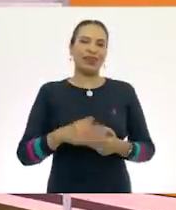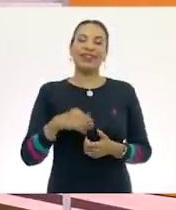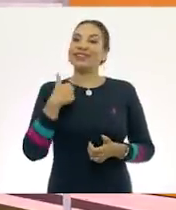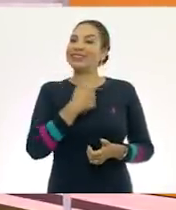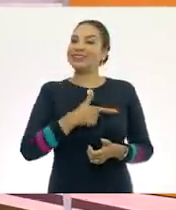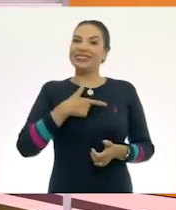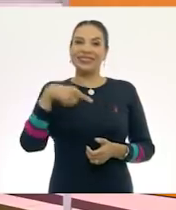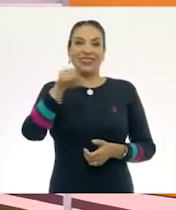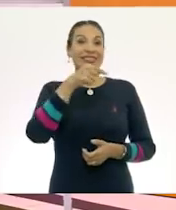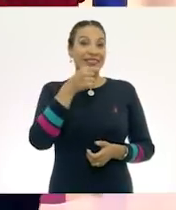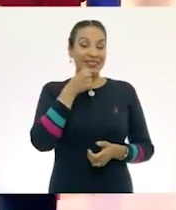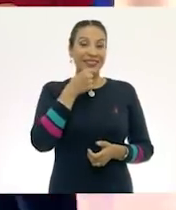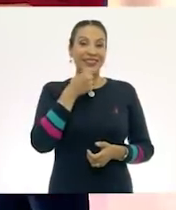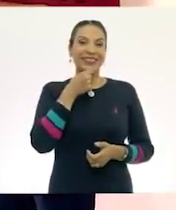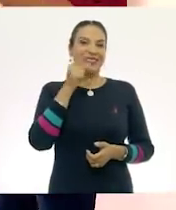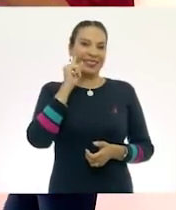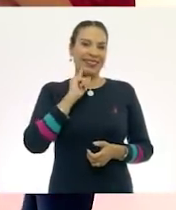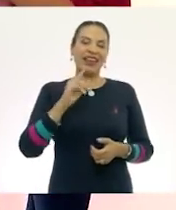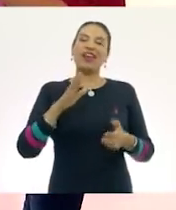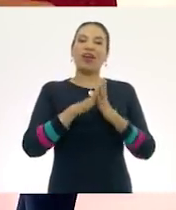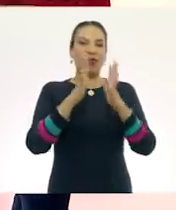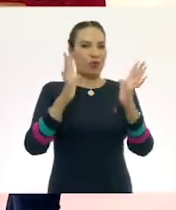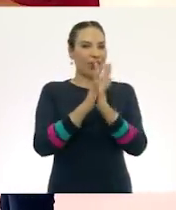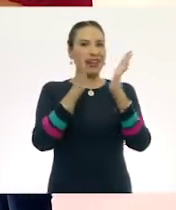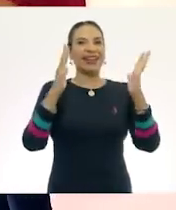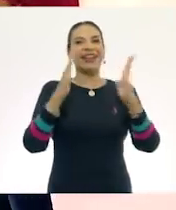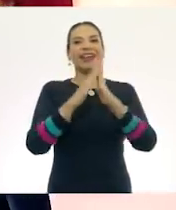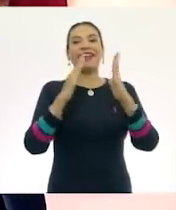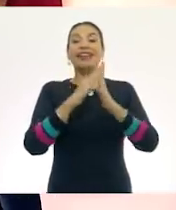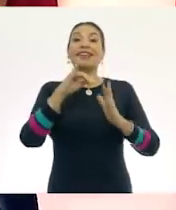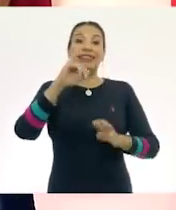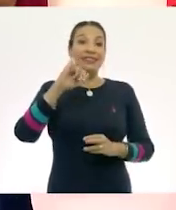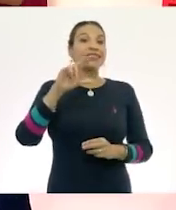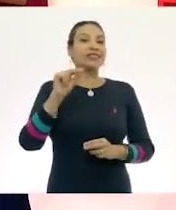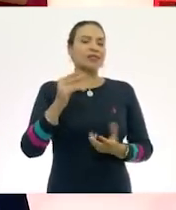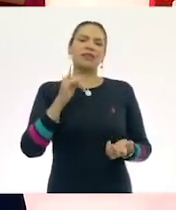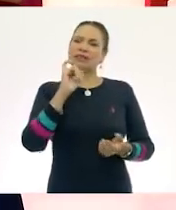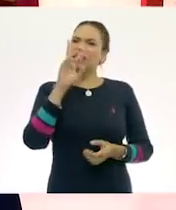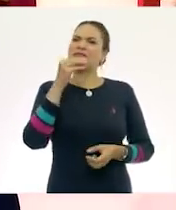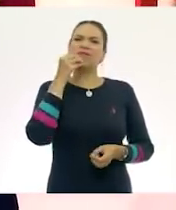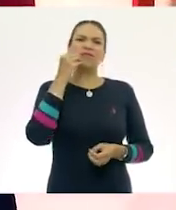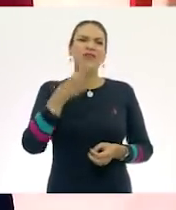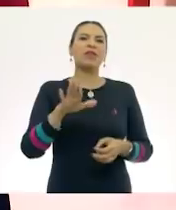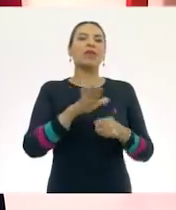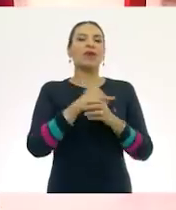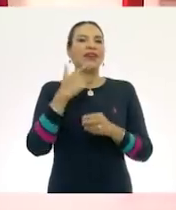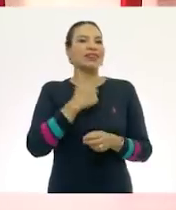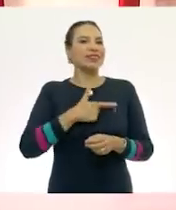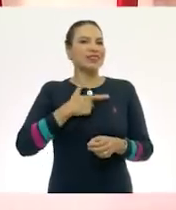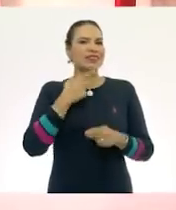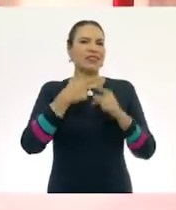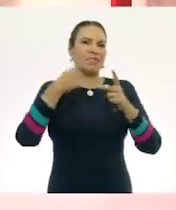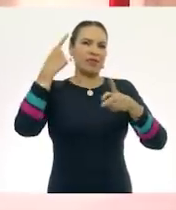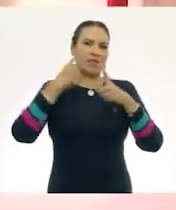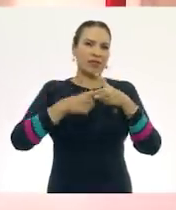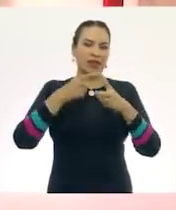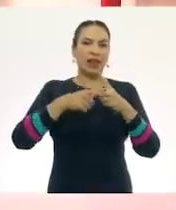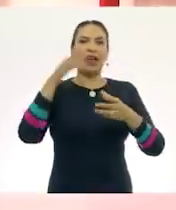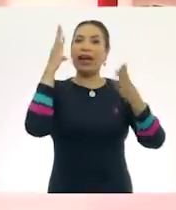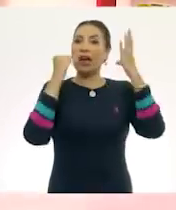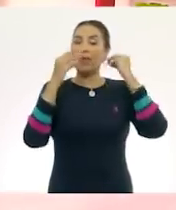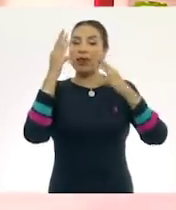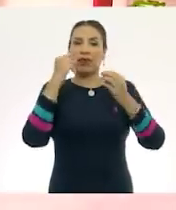Me encanta que nuestros niños y niñas participen allá en casita. ¿Sí o no? ¡Sí! Es padrísimo porque además nos encantan las matemáticas y